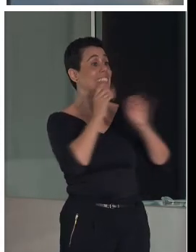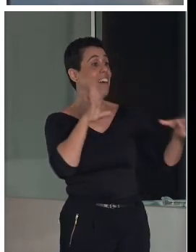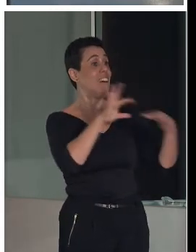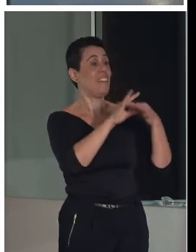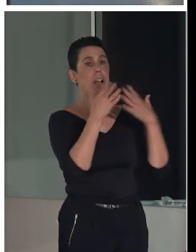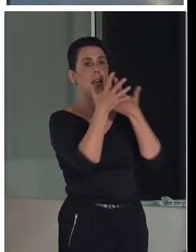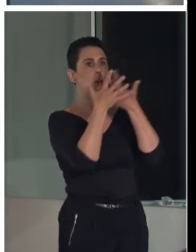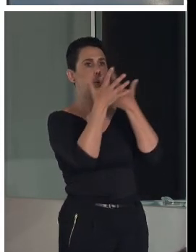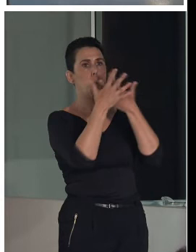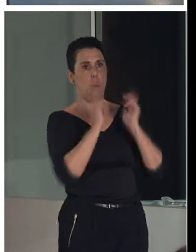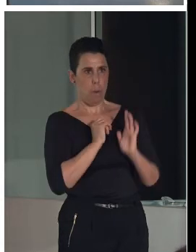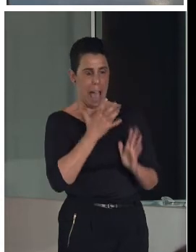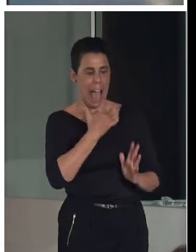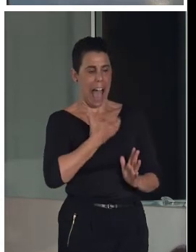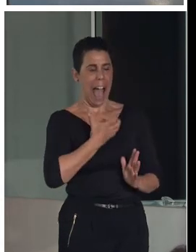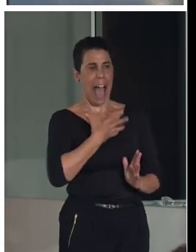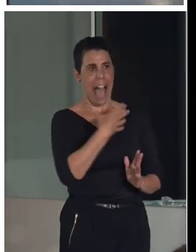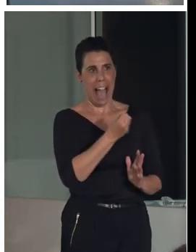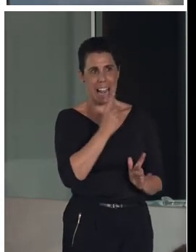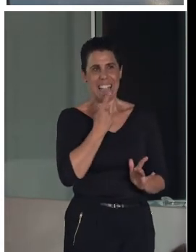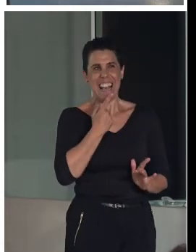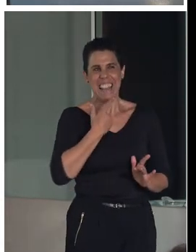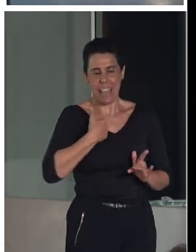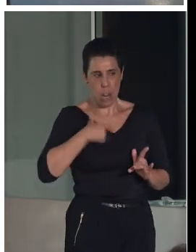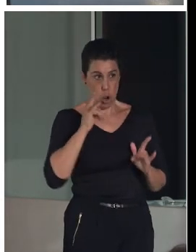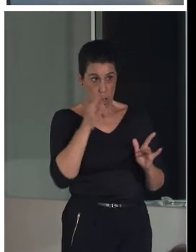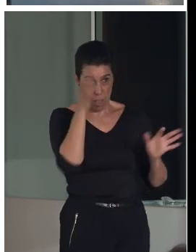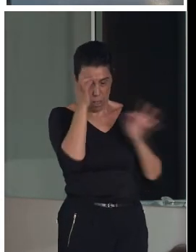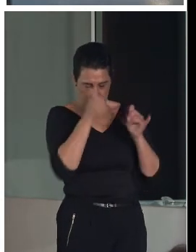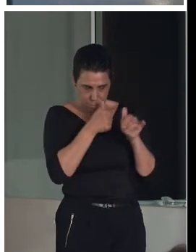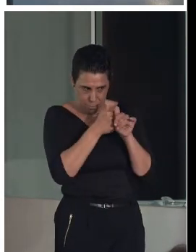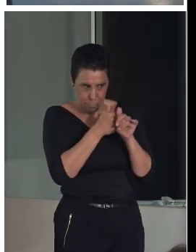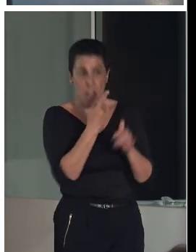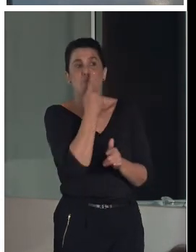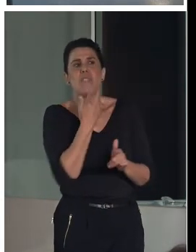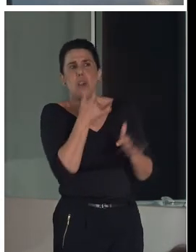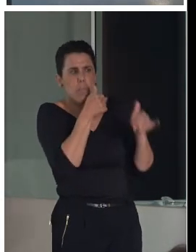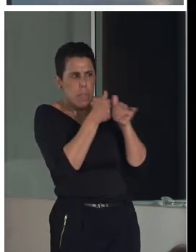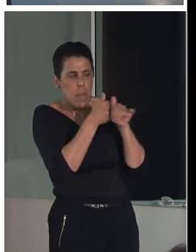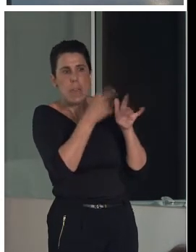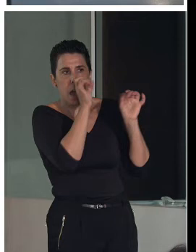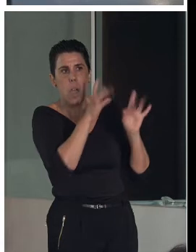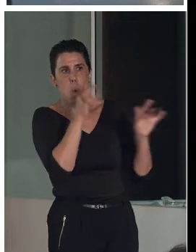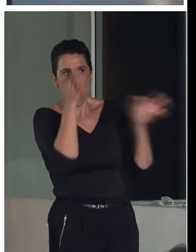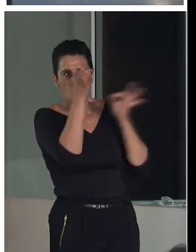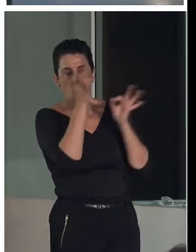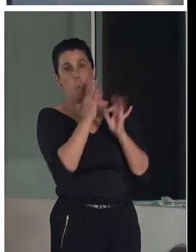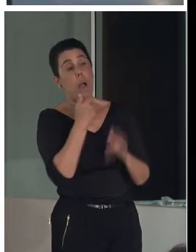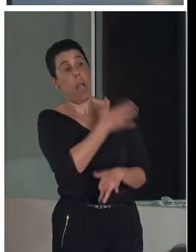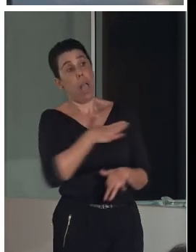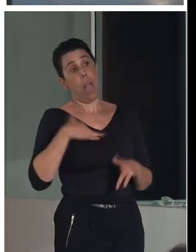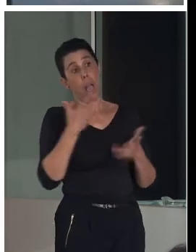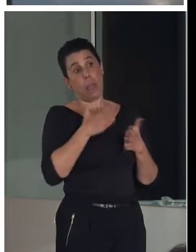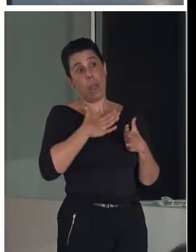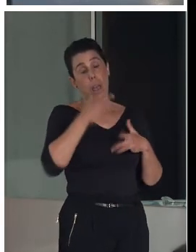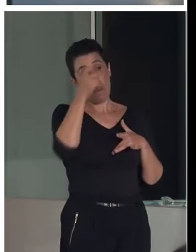alcalde, palabras textuales en nuestra oficinilla, que teníamos una oficinilla ahí súper pequeña, y nos dice que quiere que su pueblo